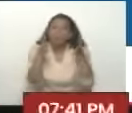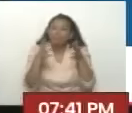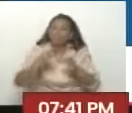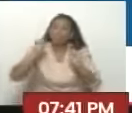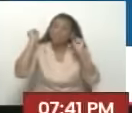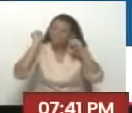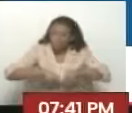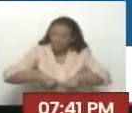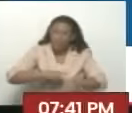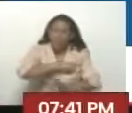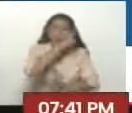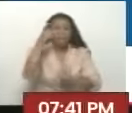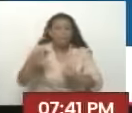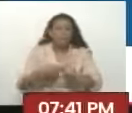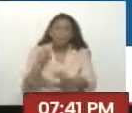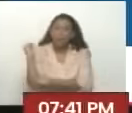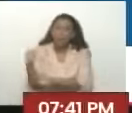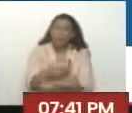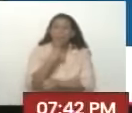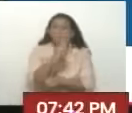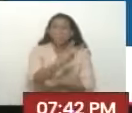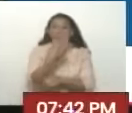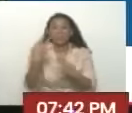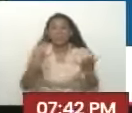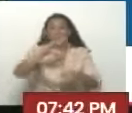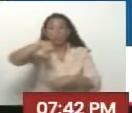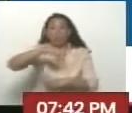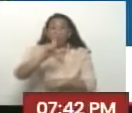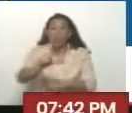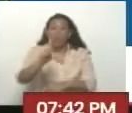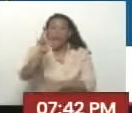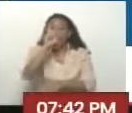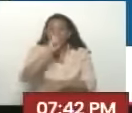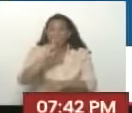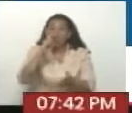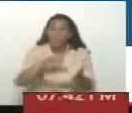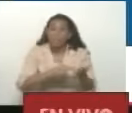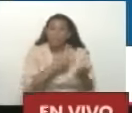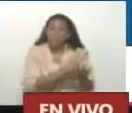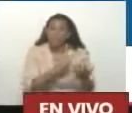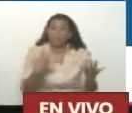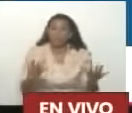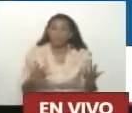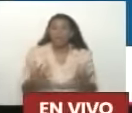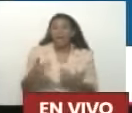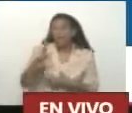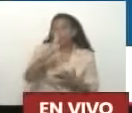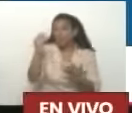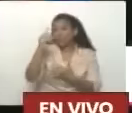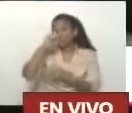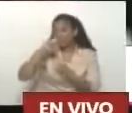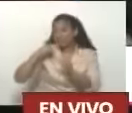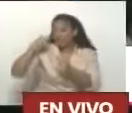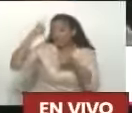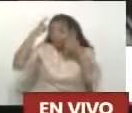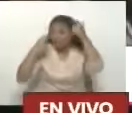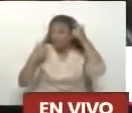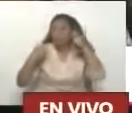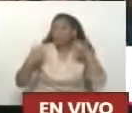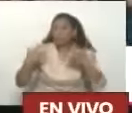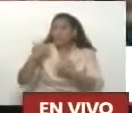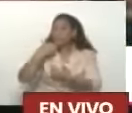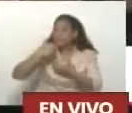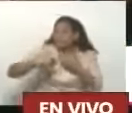Apoteósica Histórica El 28 de julio De este año A los 70 años De nuestro amado Comandante Hugo Chávez